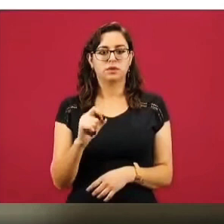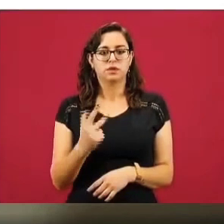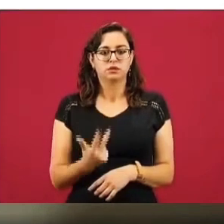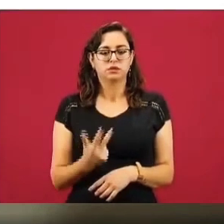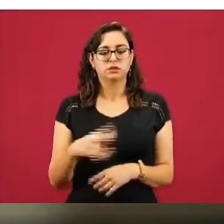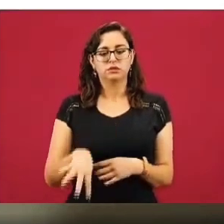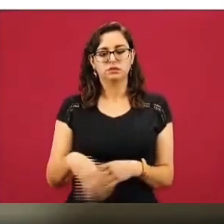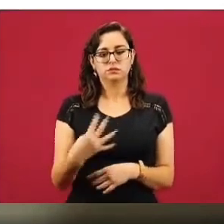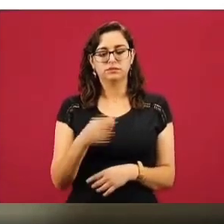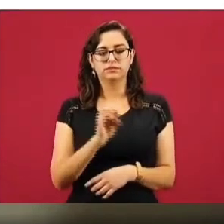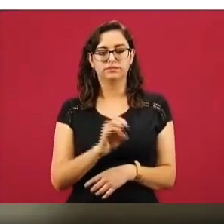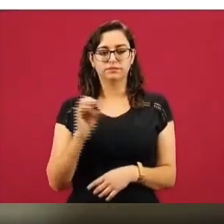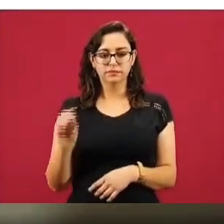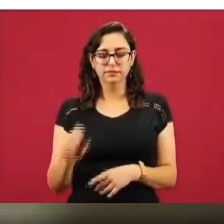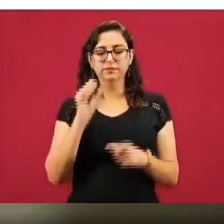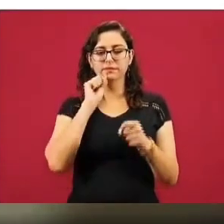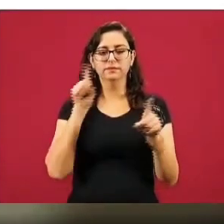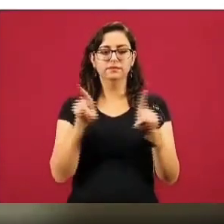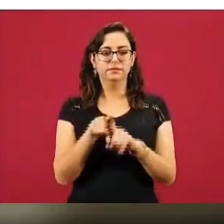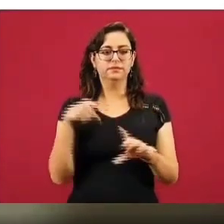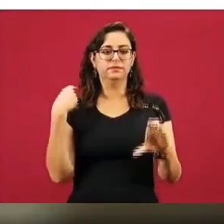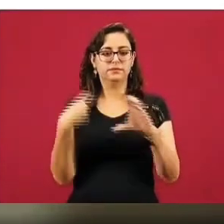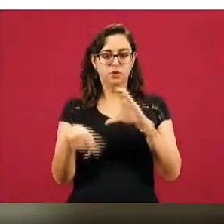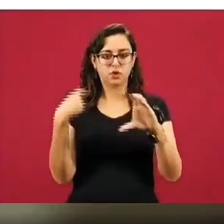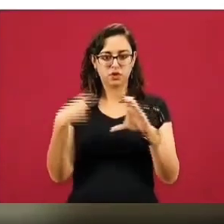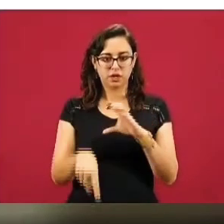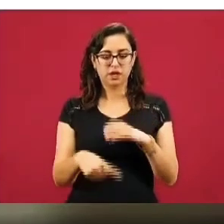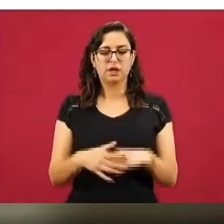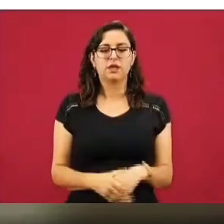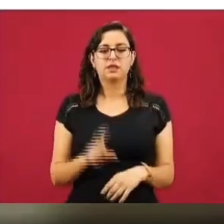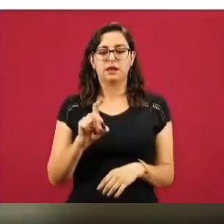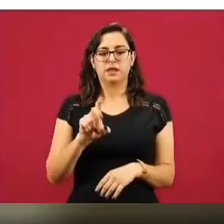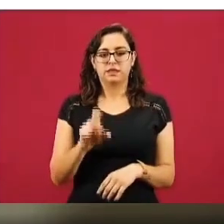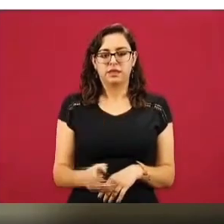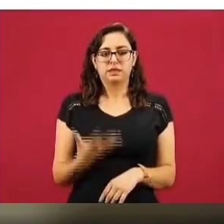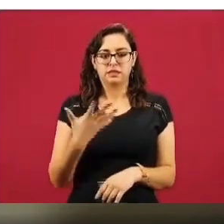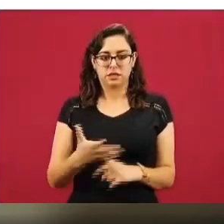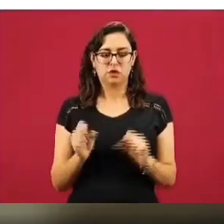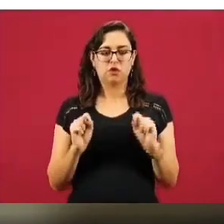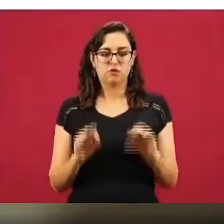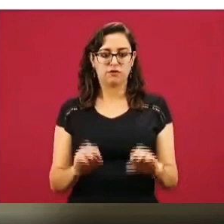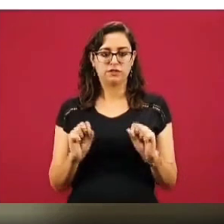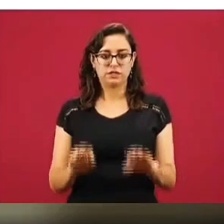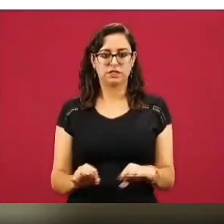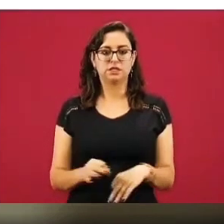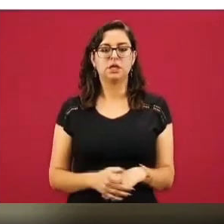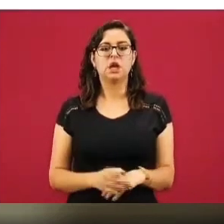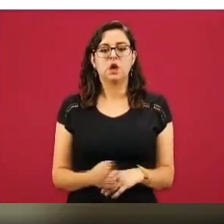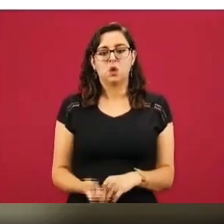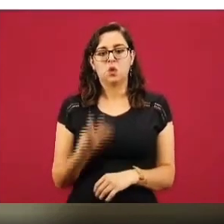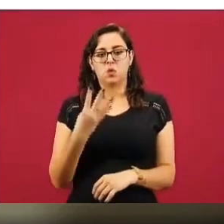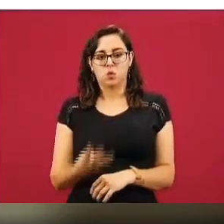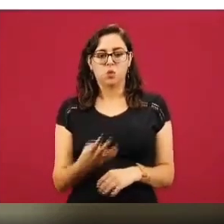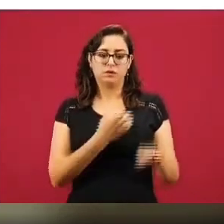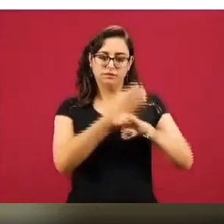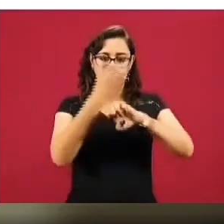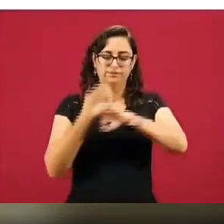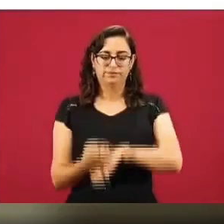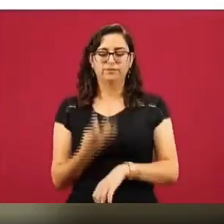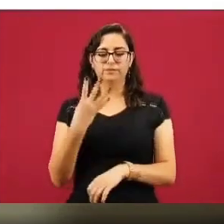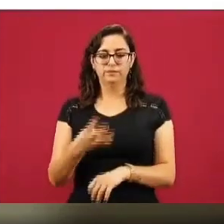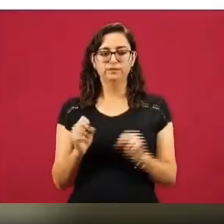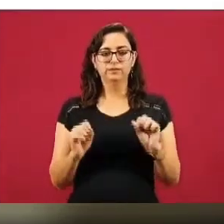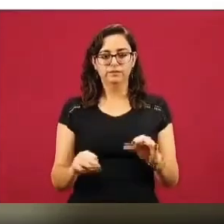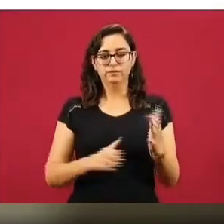escribirnos al correo electrónico providenta.com en nuestras 35 oficinas que tenemos y en nuestras cuatro oficinas en los estados y las cuatro oficinas que